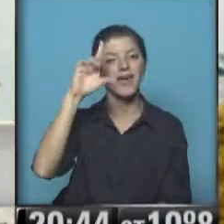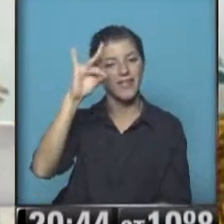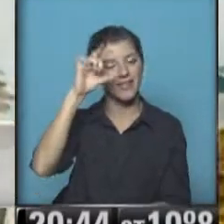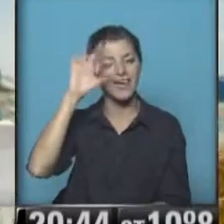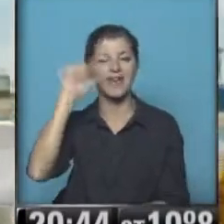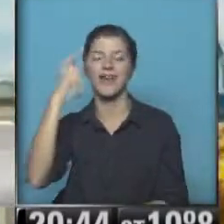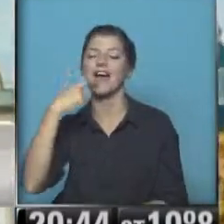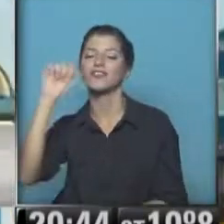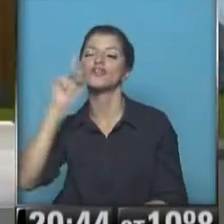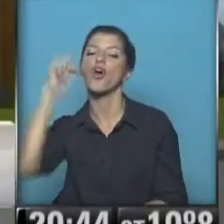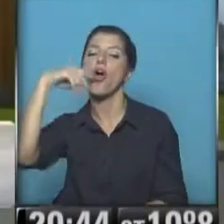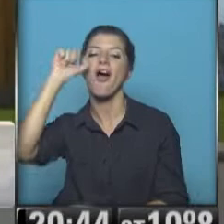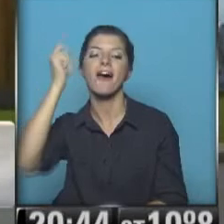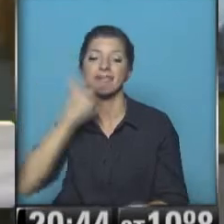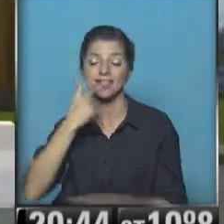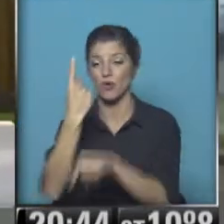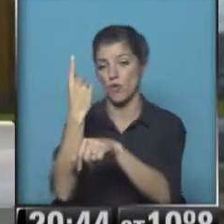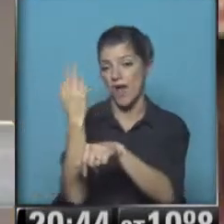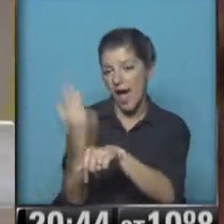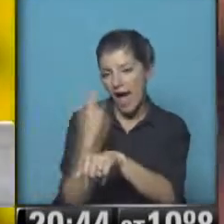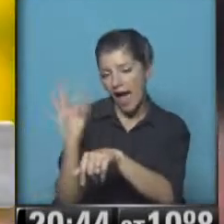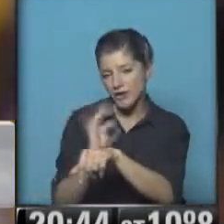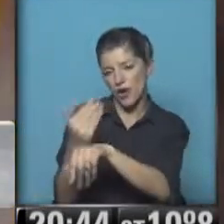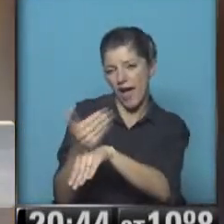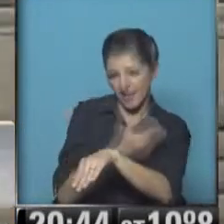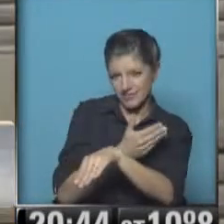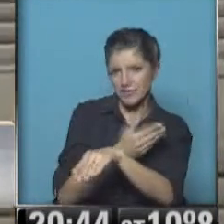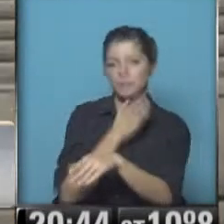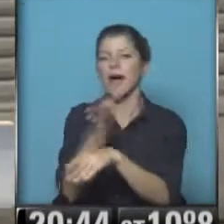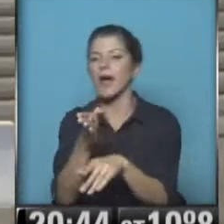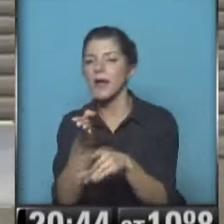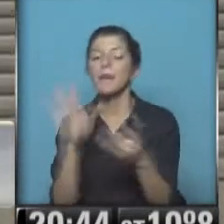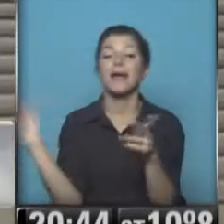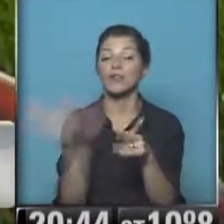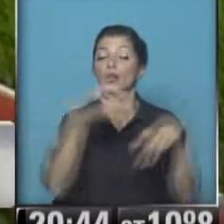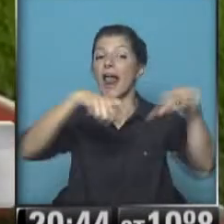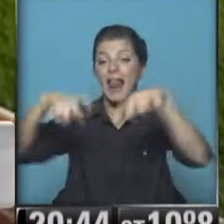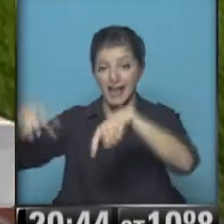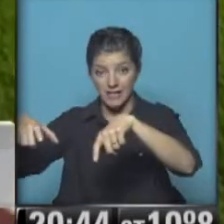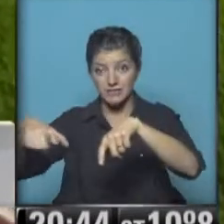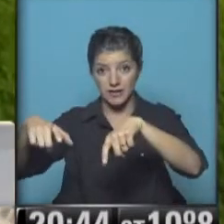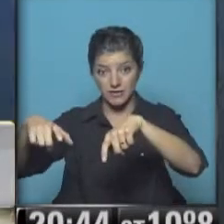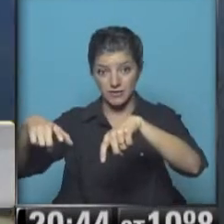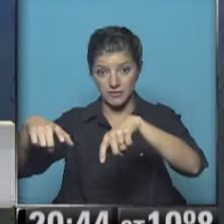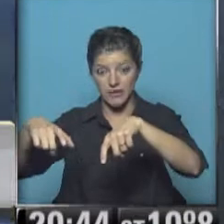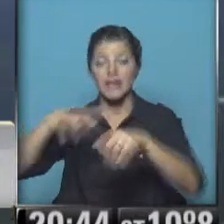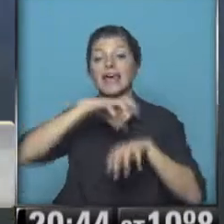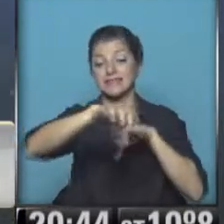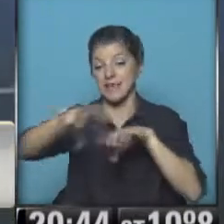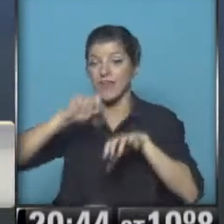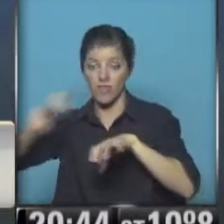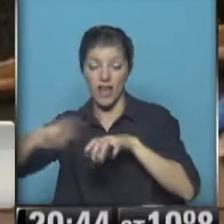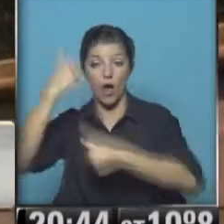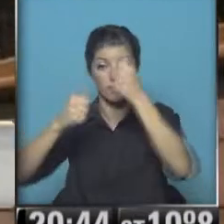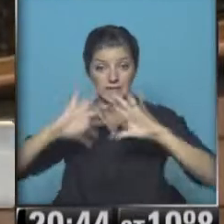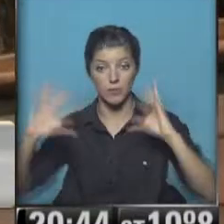previamente de un año antes para que todos los estadios donde participen las ciudades y sedes de esta Copa del Mundo